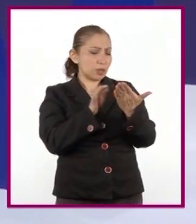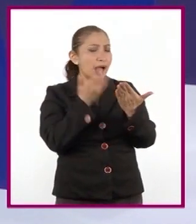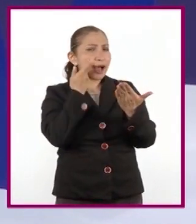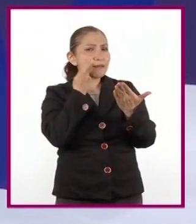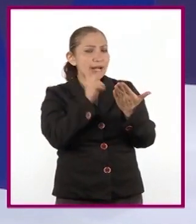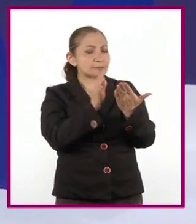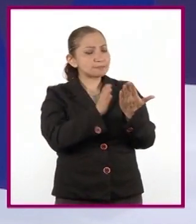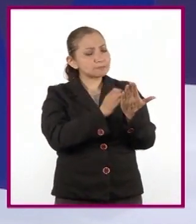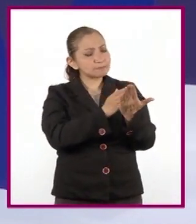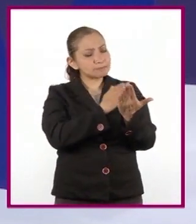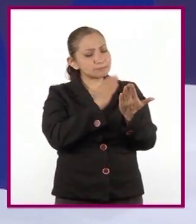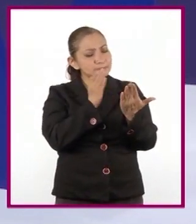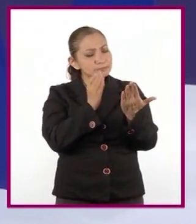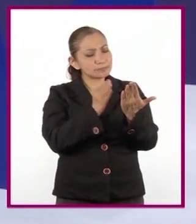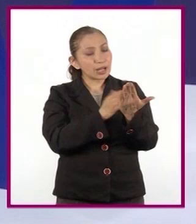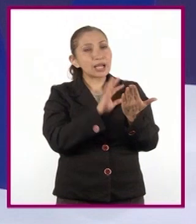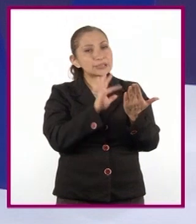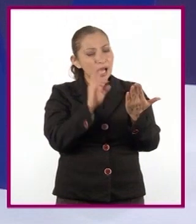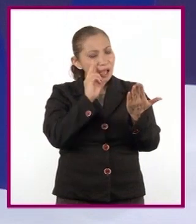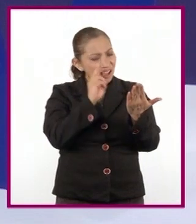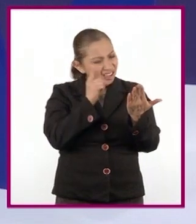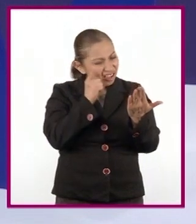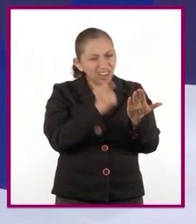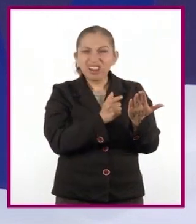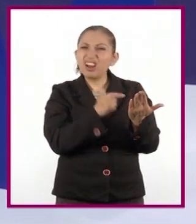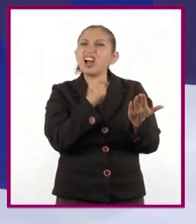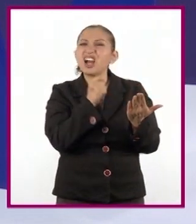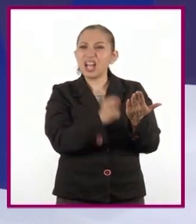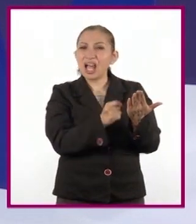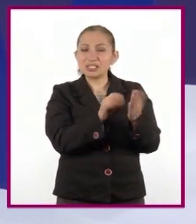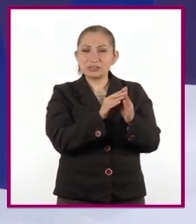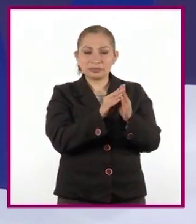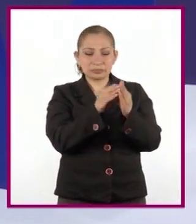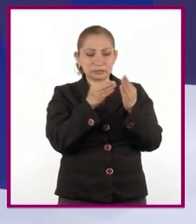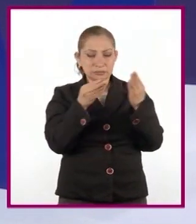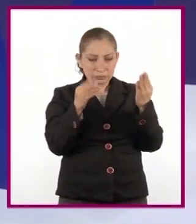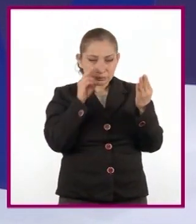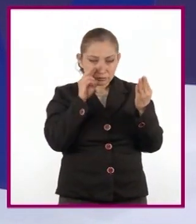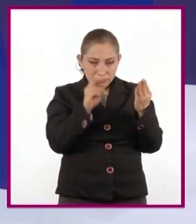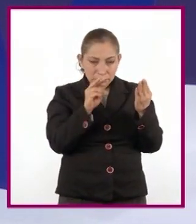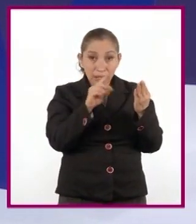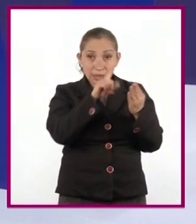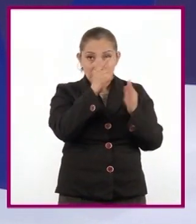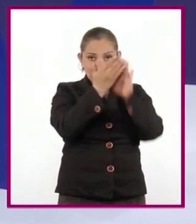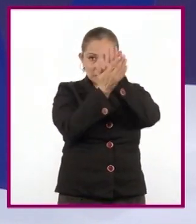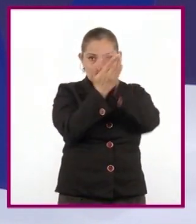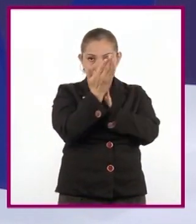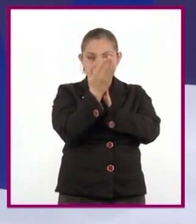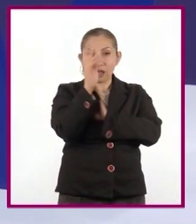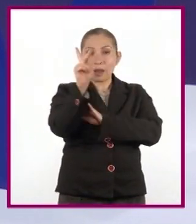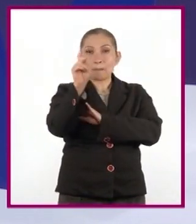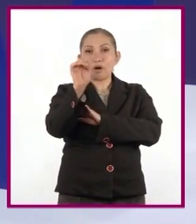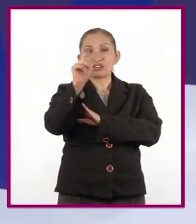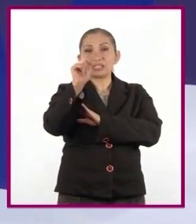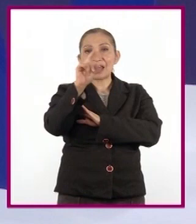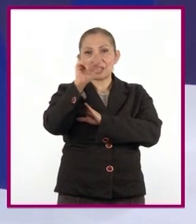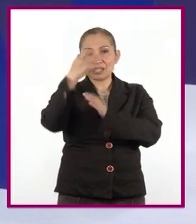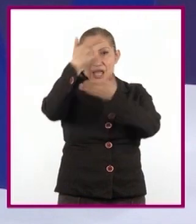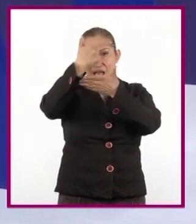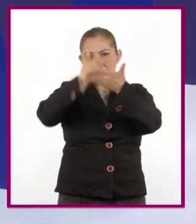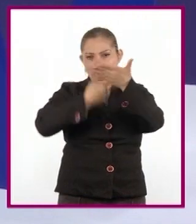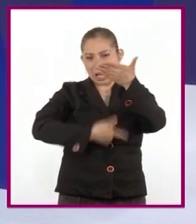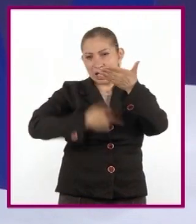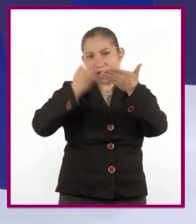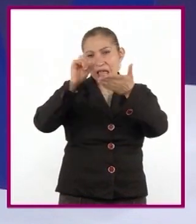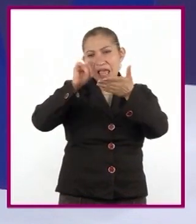entre sus manos ya habían observado que al abrir el libro después de la portadilla donde aparecen los datos